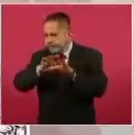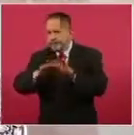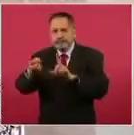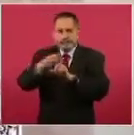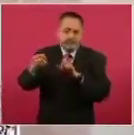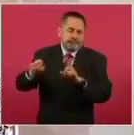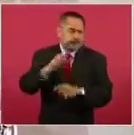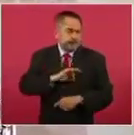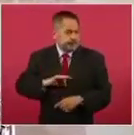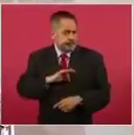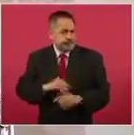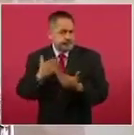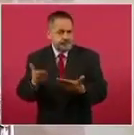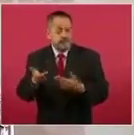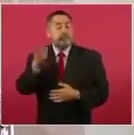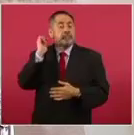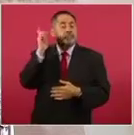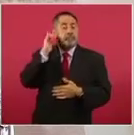partidos.